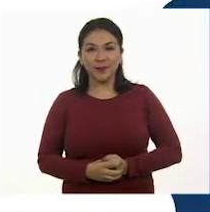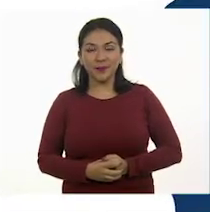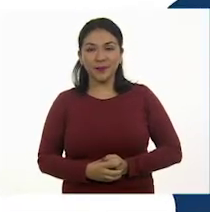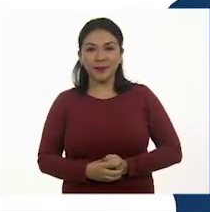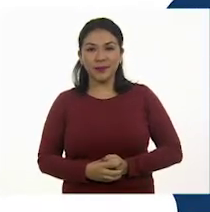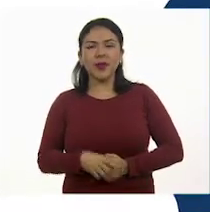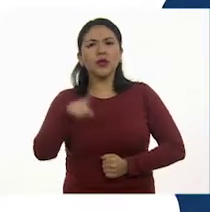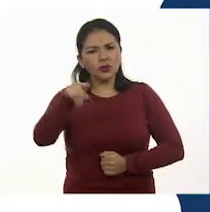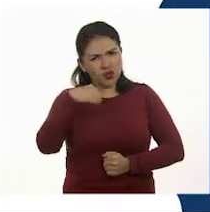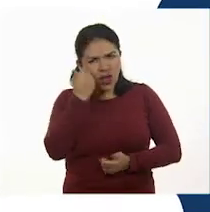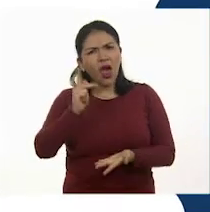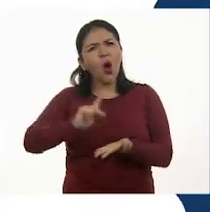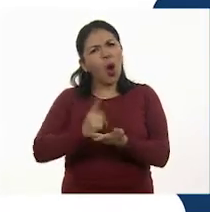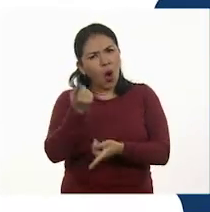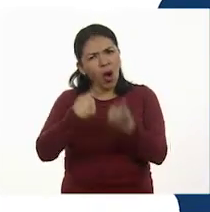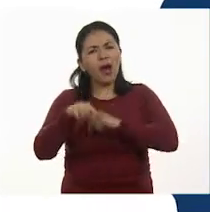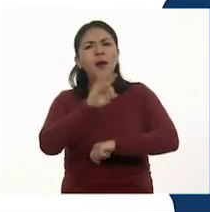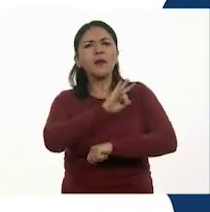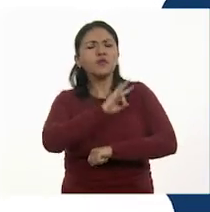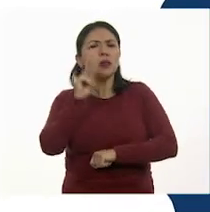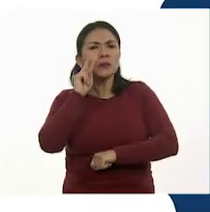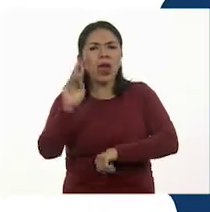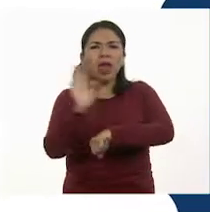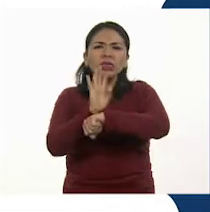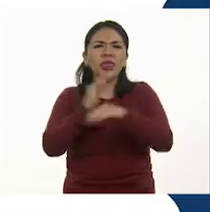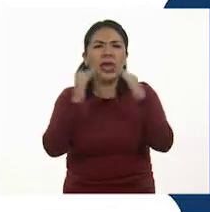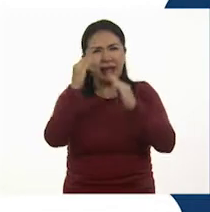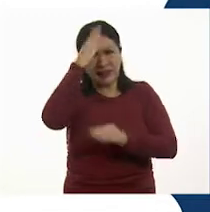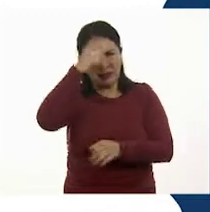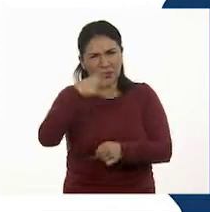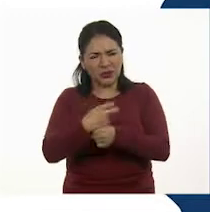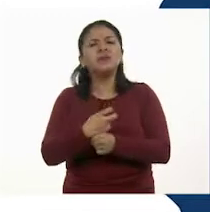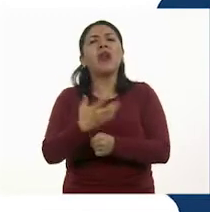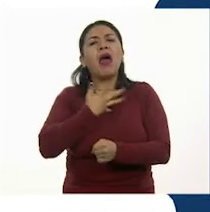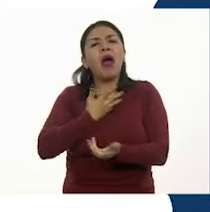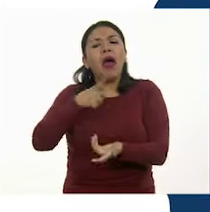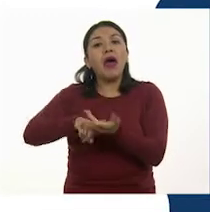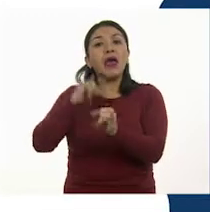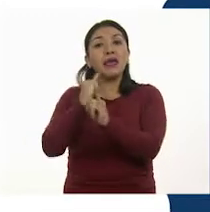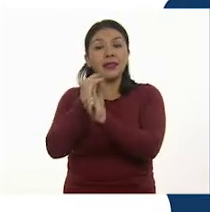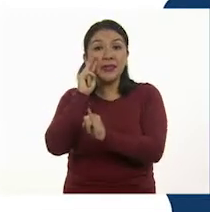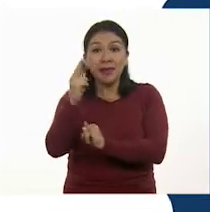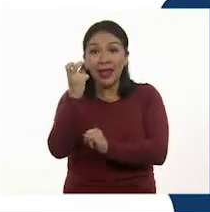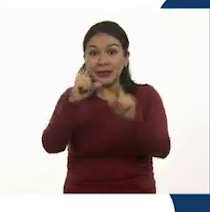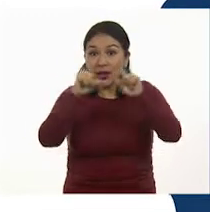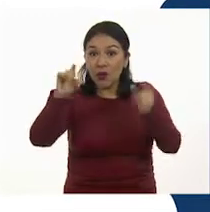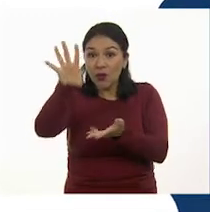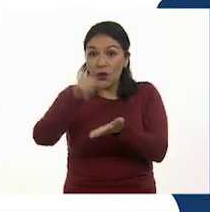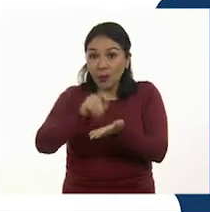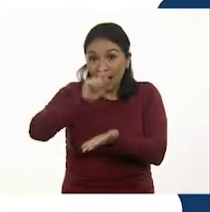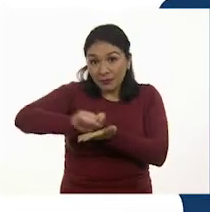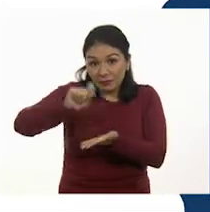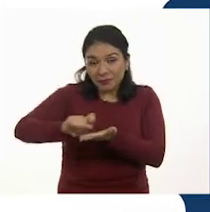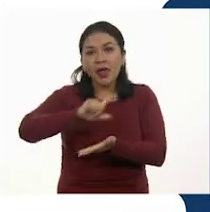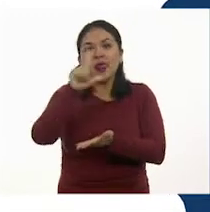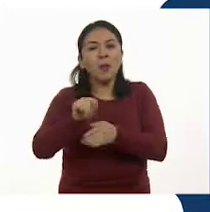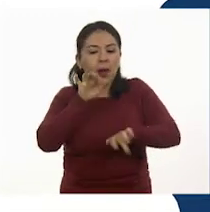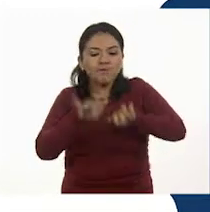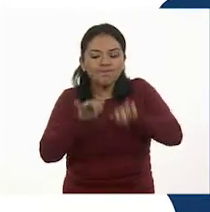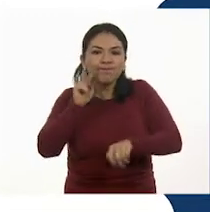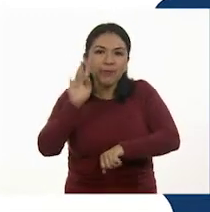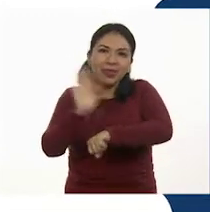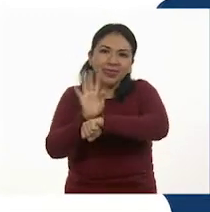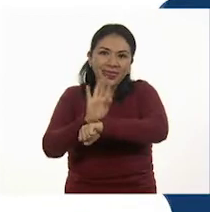Si quieres volver a ver los programas de Aprende en Casa, los puedes encontrar en la siguiente liga. Aprende en casa